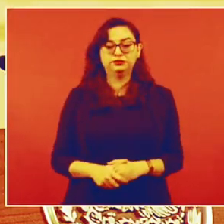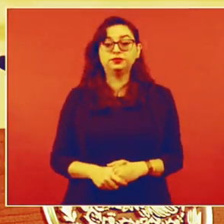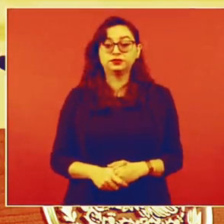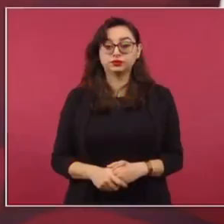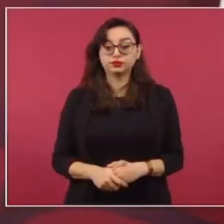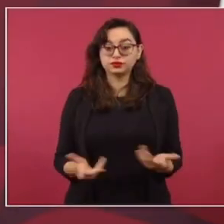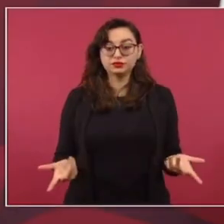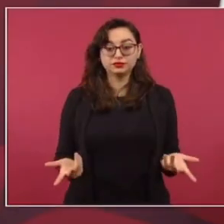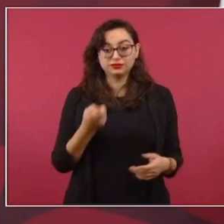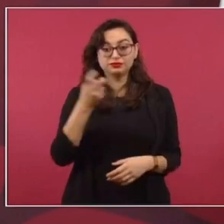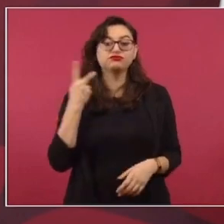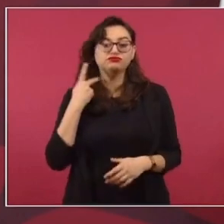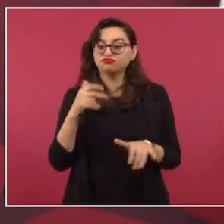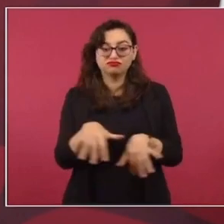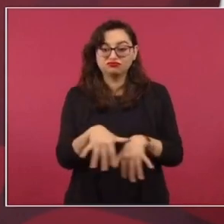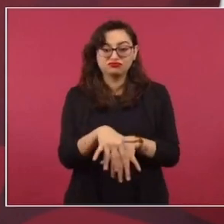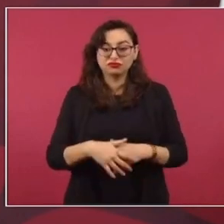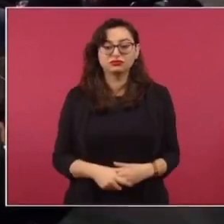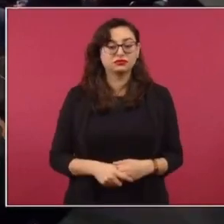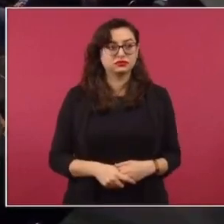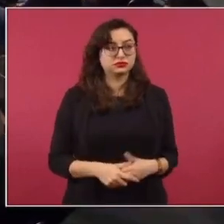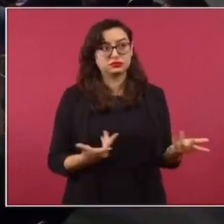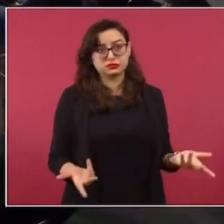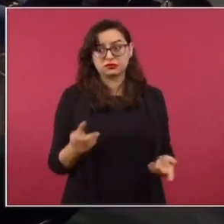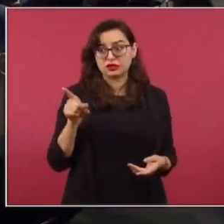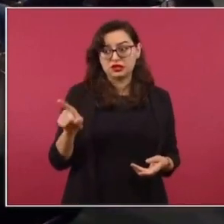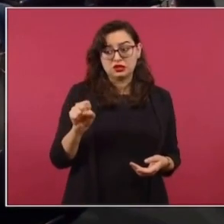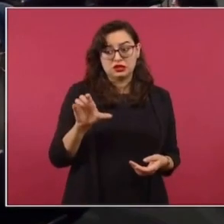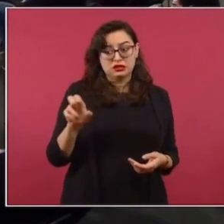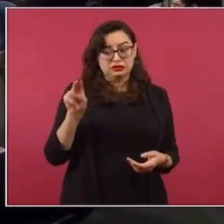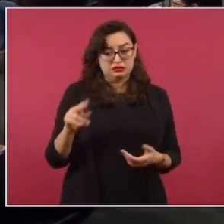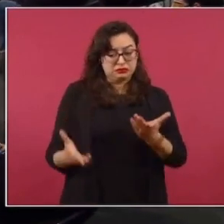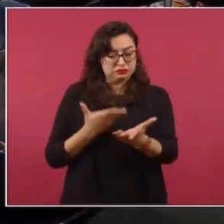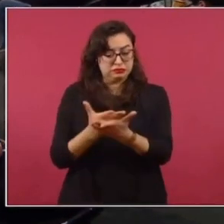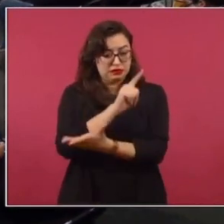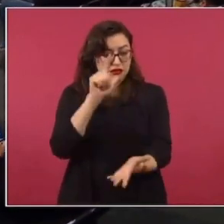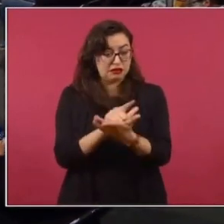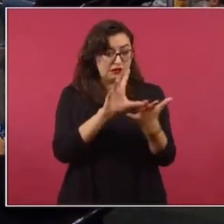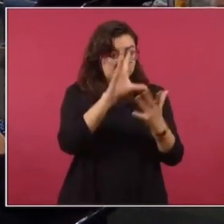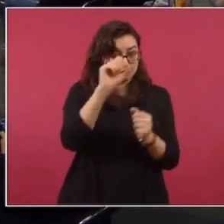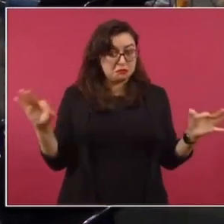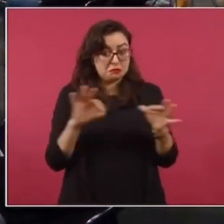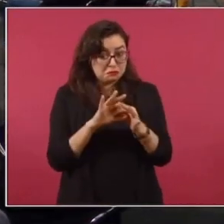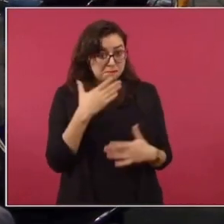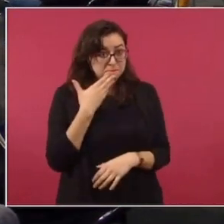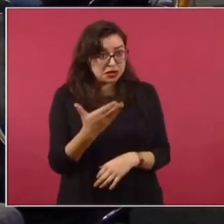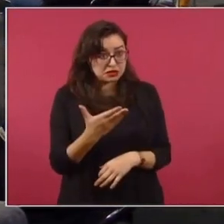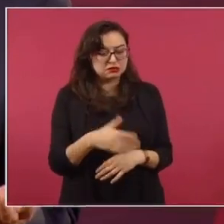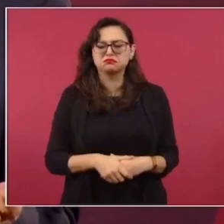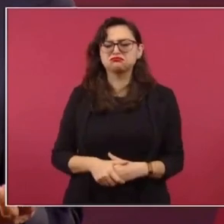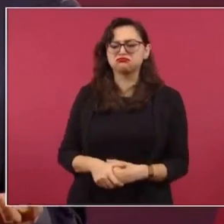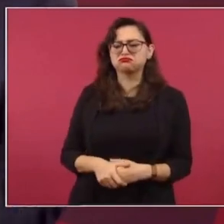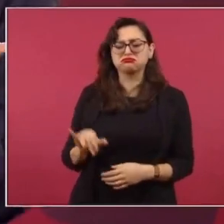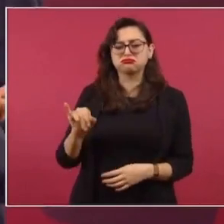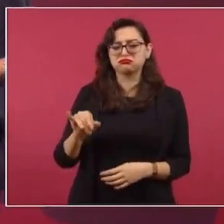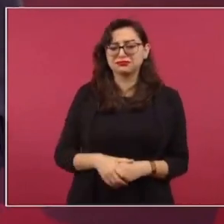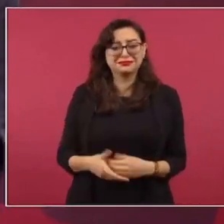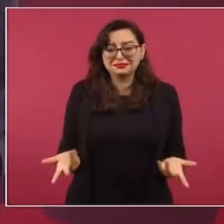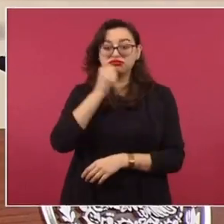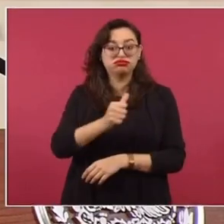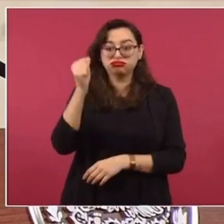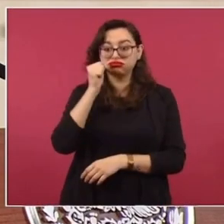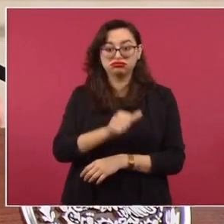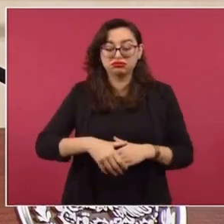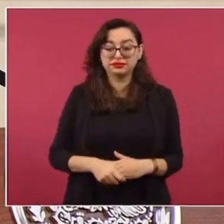politiquería, básicamente. Presidente, ¿usted confía en la reforma está lo suficientemente fuerte para enfrentar estas controversias? Sí, y además tiene muy pocos